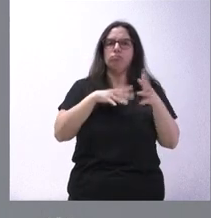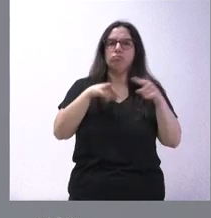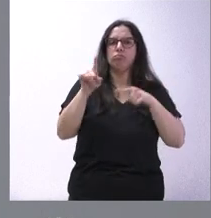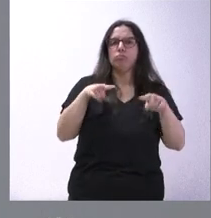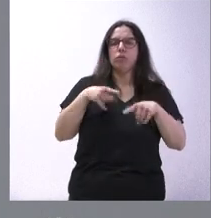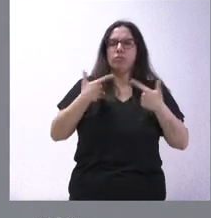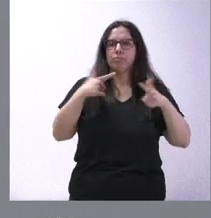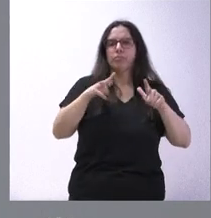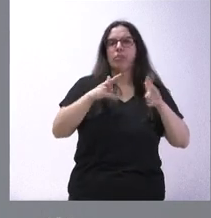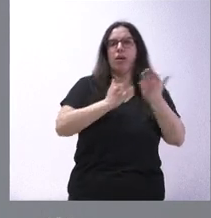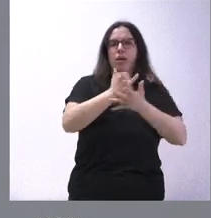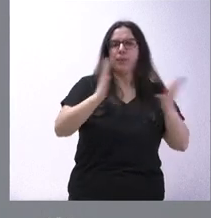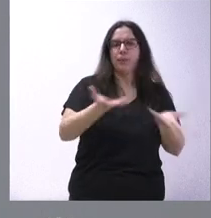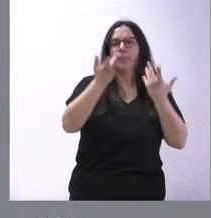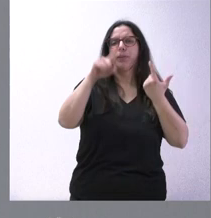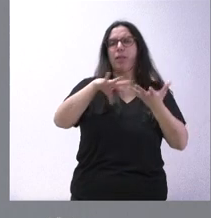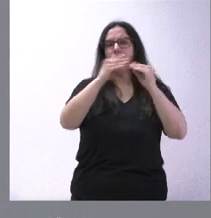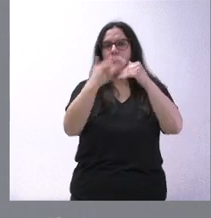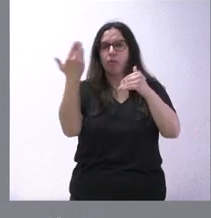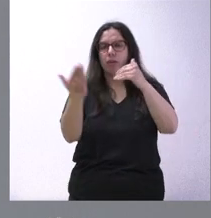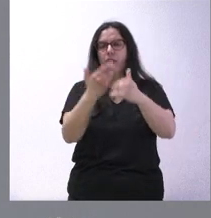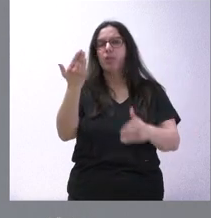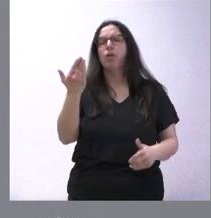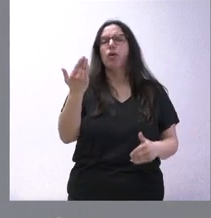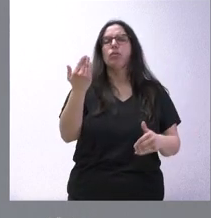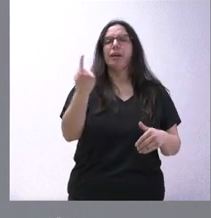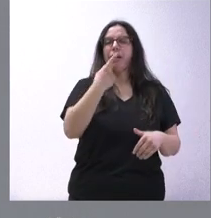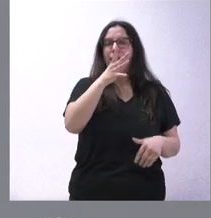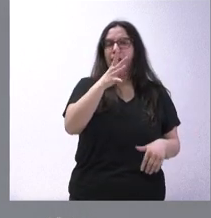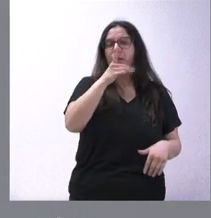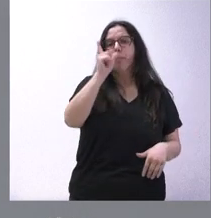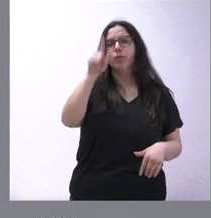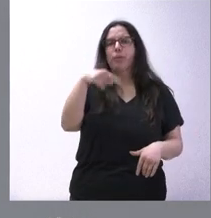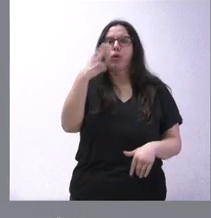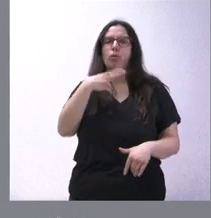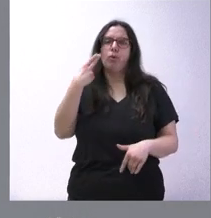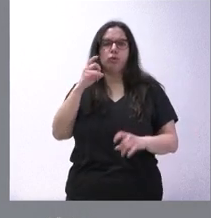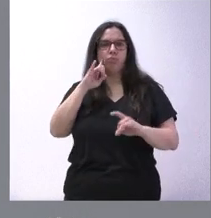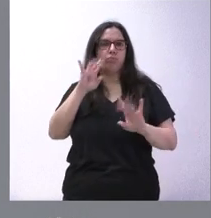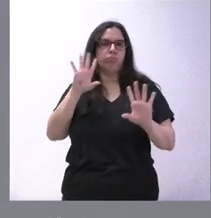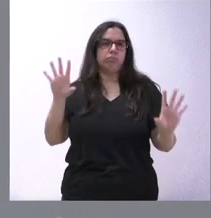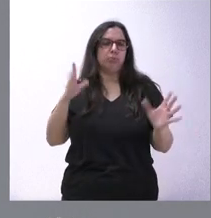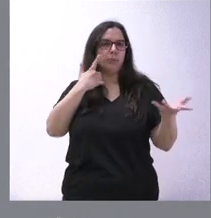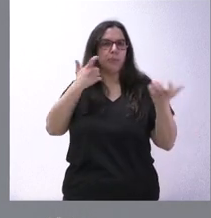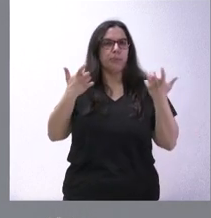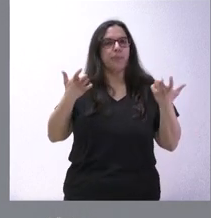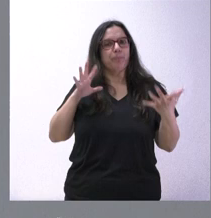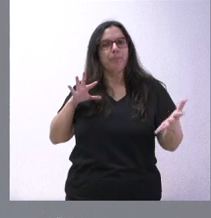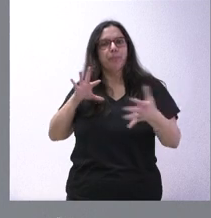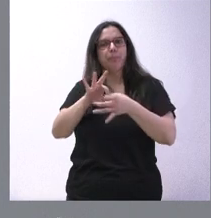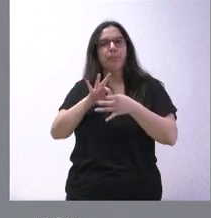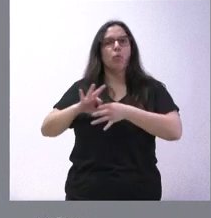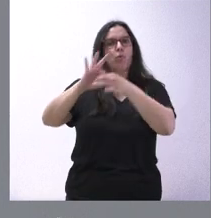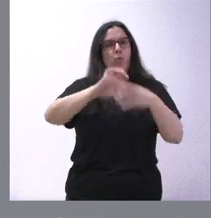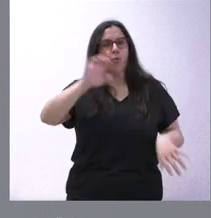agrario, con la modernización de las explotaciones agrarias, de los regadíos, pero que también tiene un compromiso con todo lo que tiene que ver la Unión